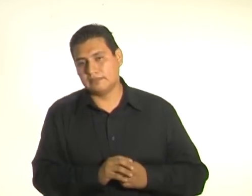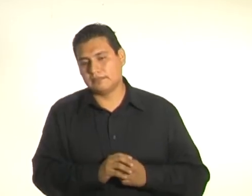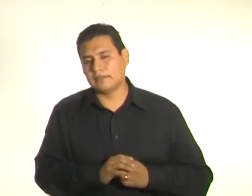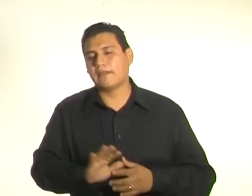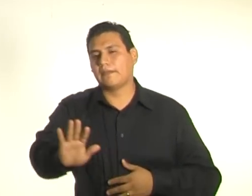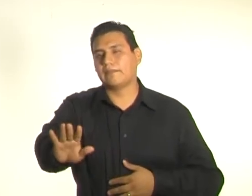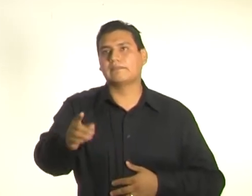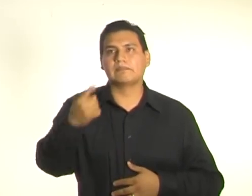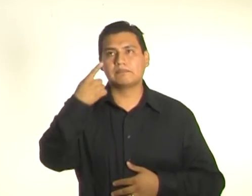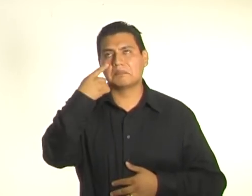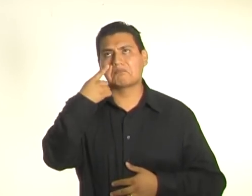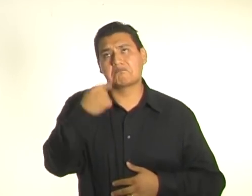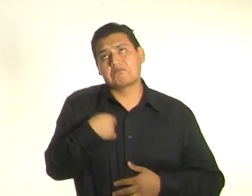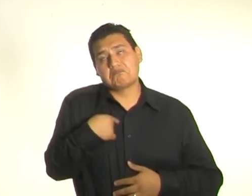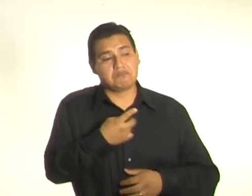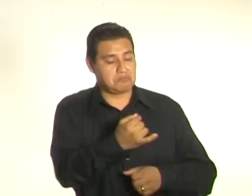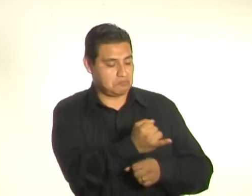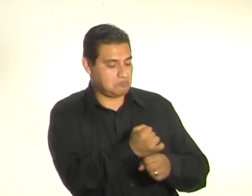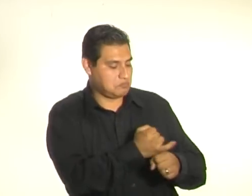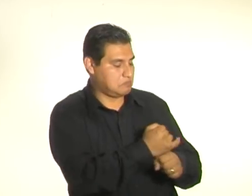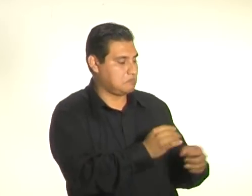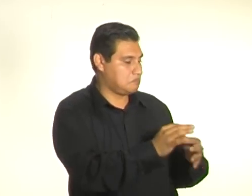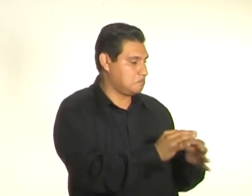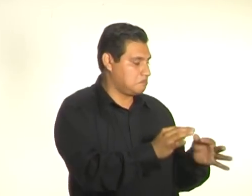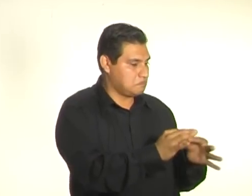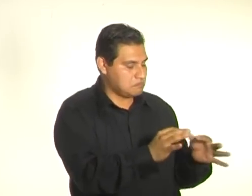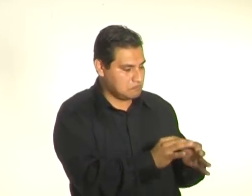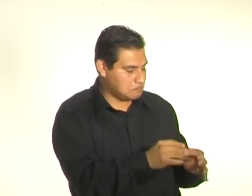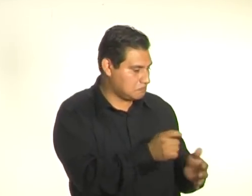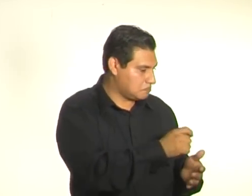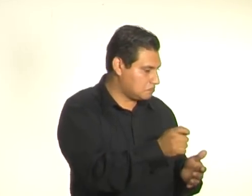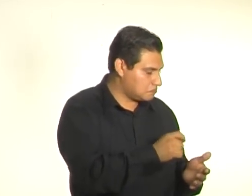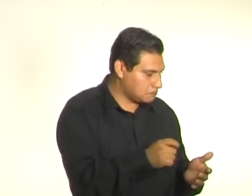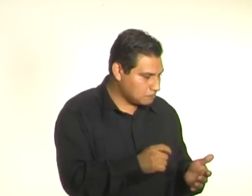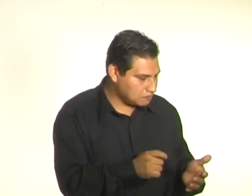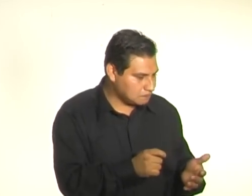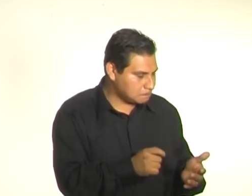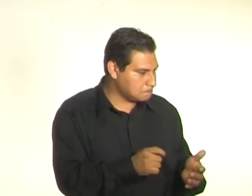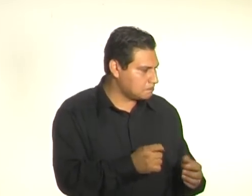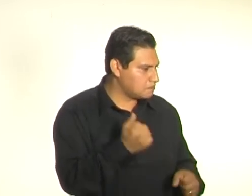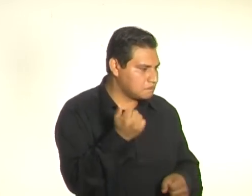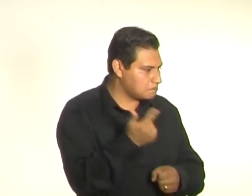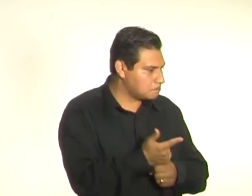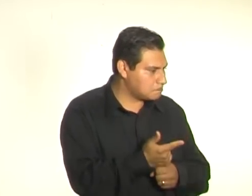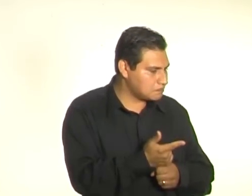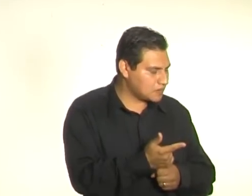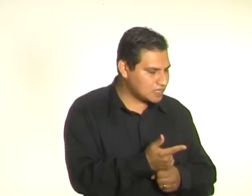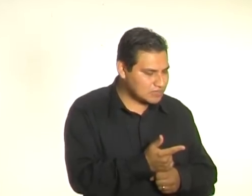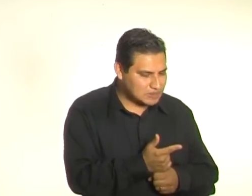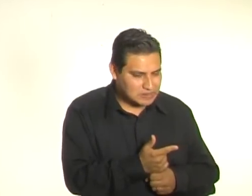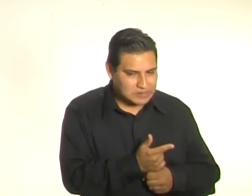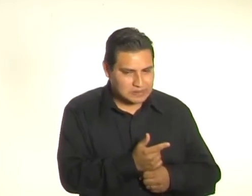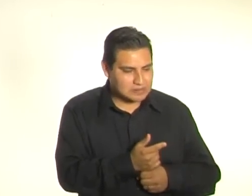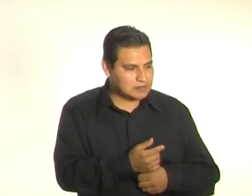preguntando, pero afirmar, no estoy seguro. Es importante entonces,